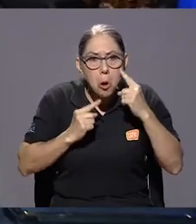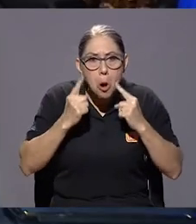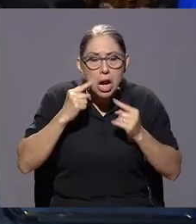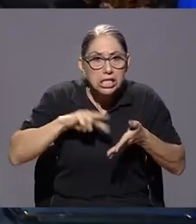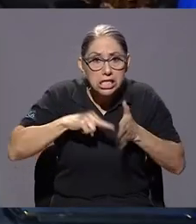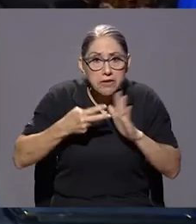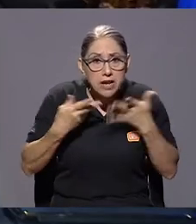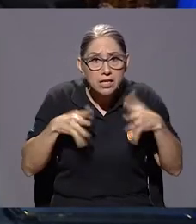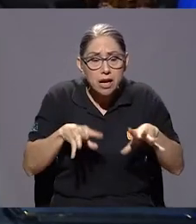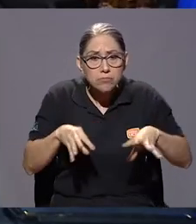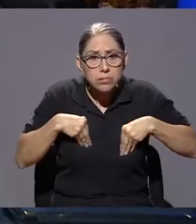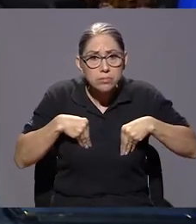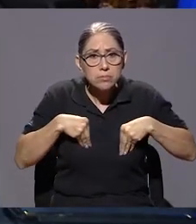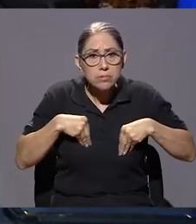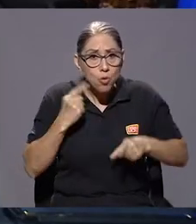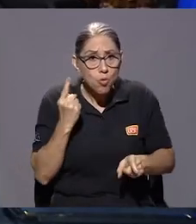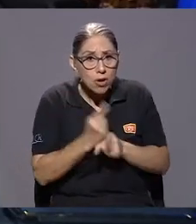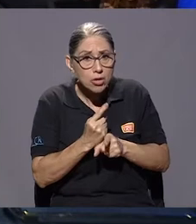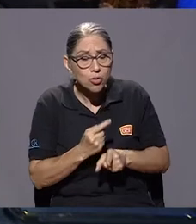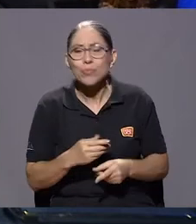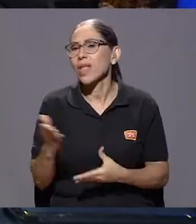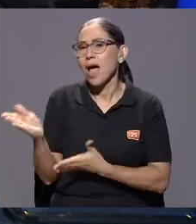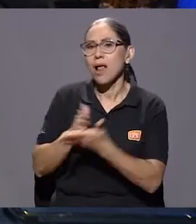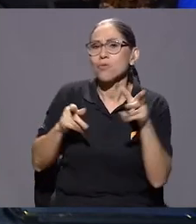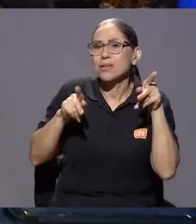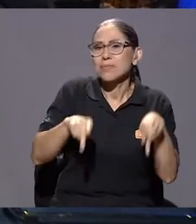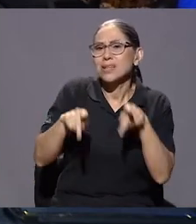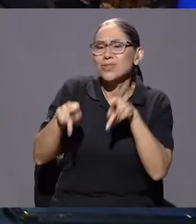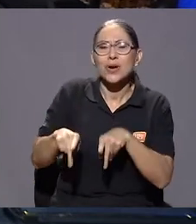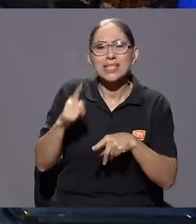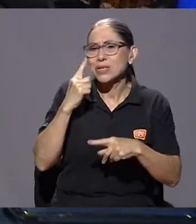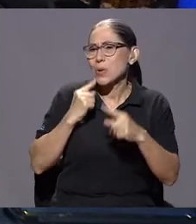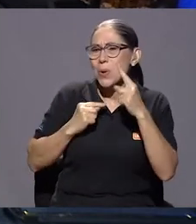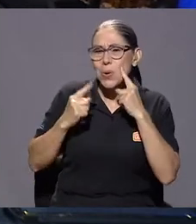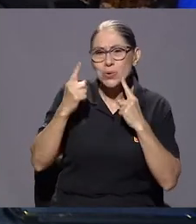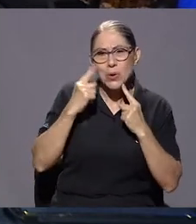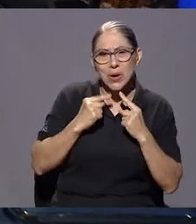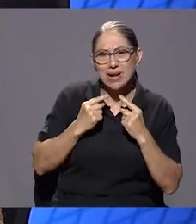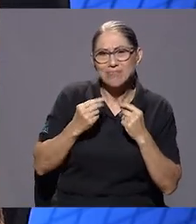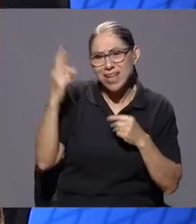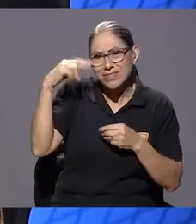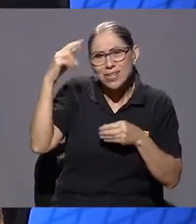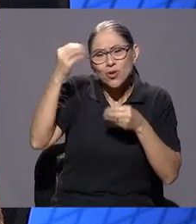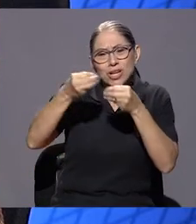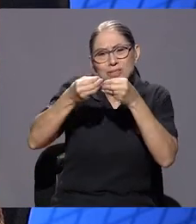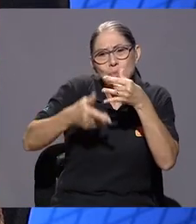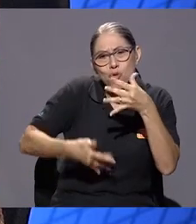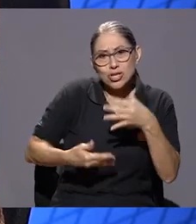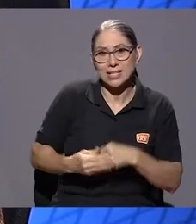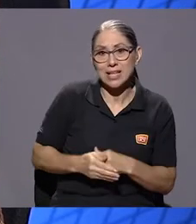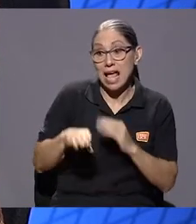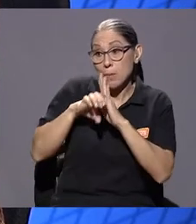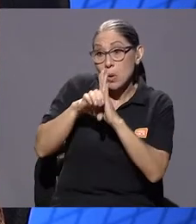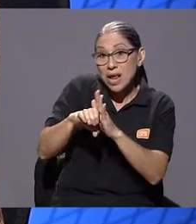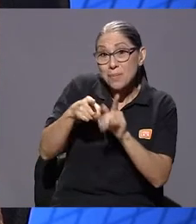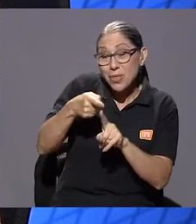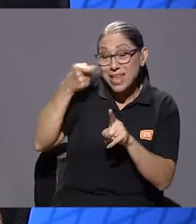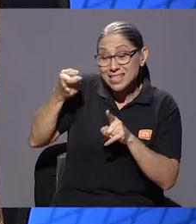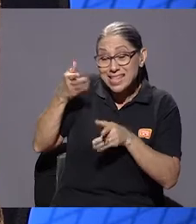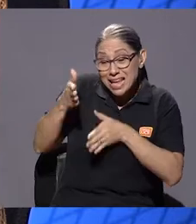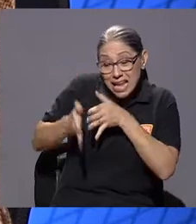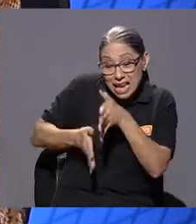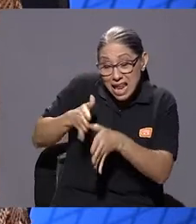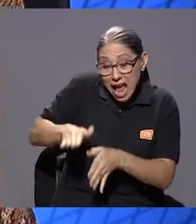esto? Hay personas que no lloran, porque por muchas razones, vamos a ver, hay un tema de crianza, los hombres no lloran, ¿verdad? Yo nunca me lo permití,